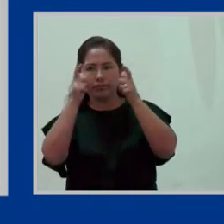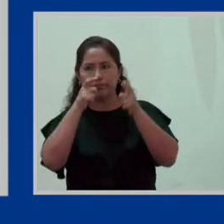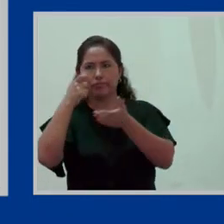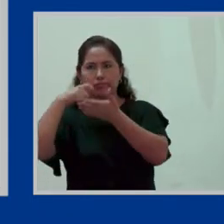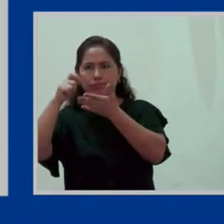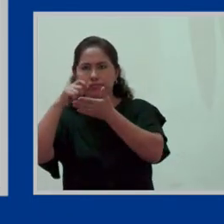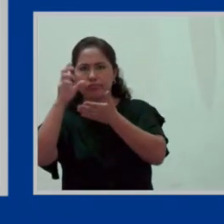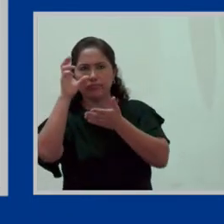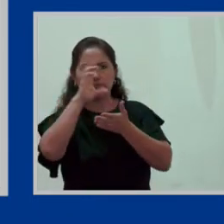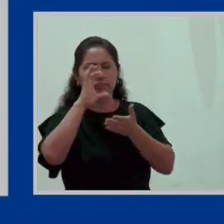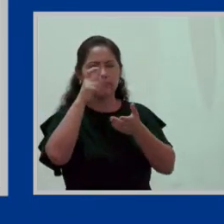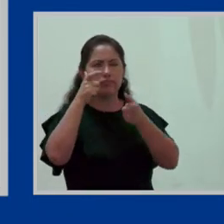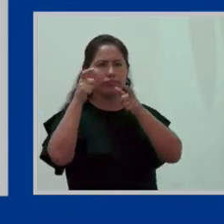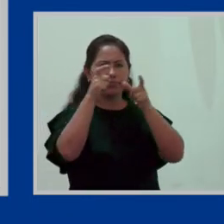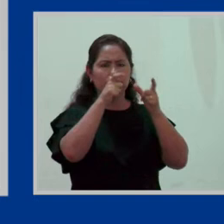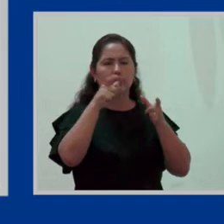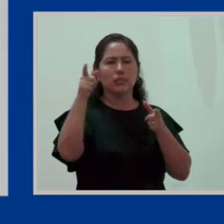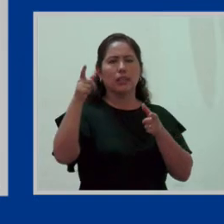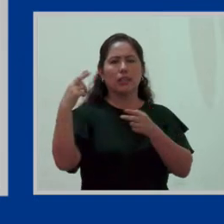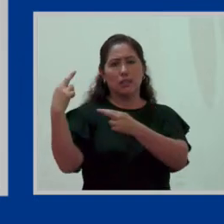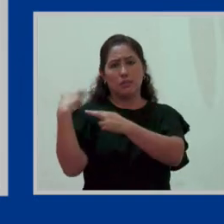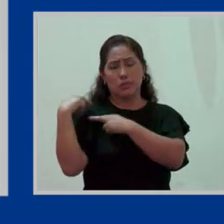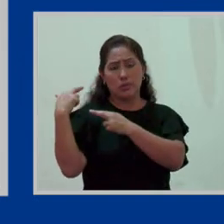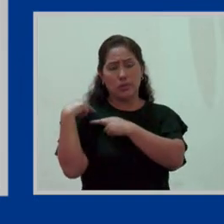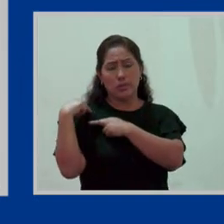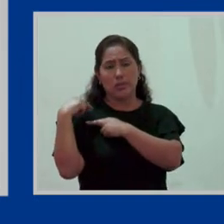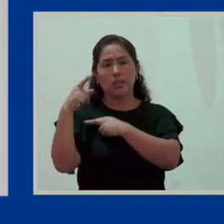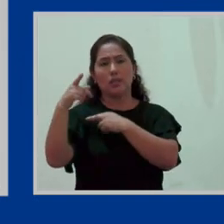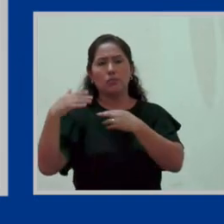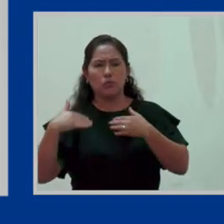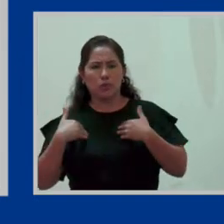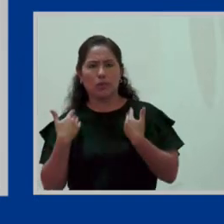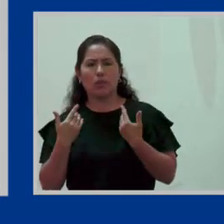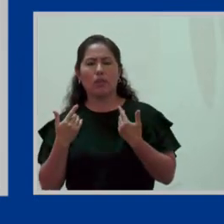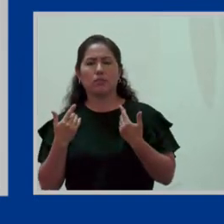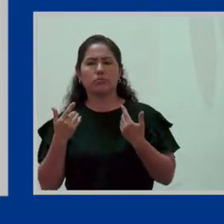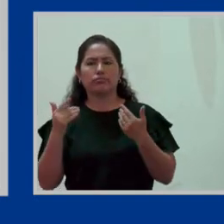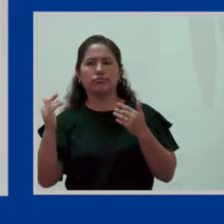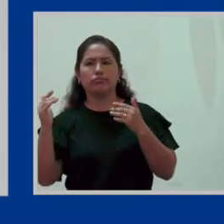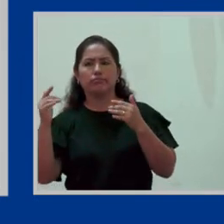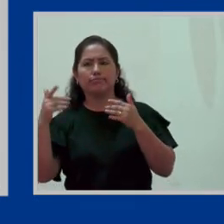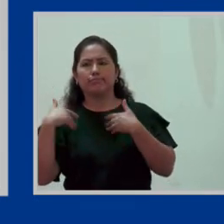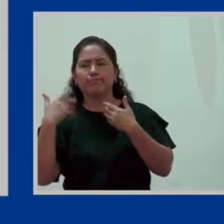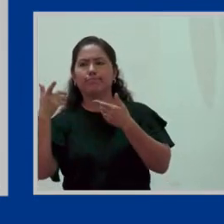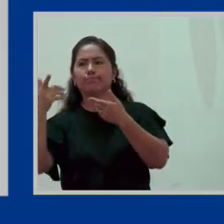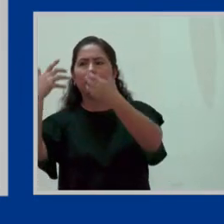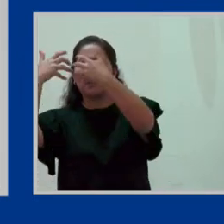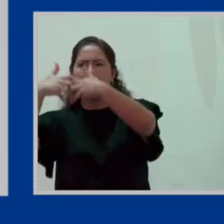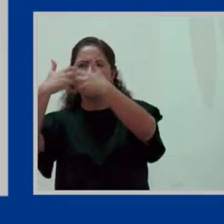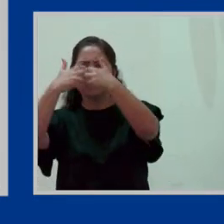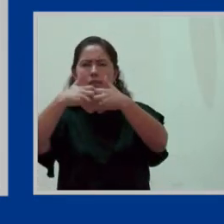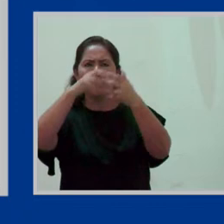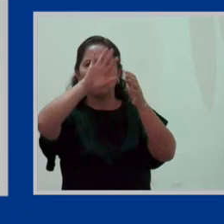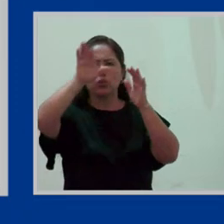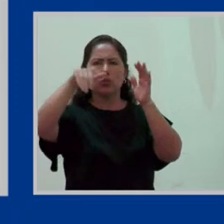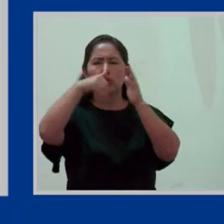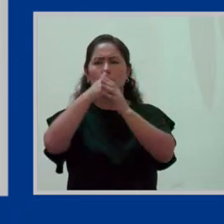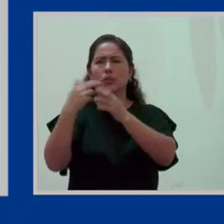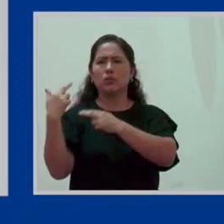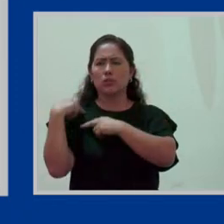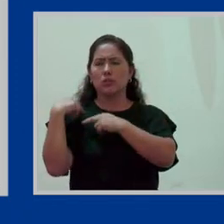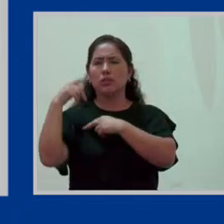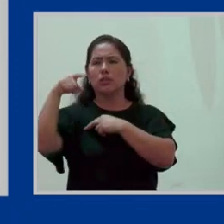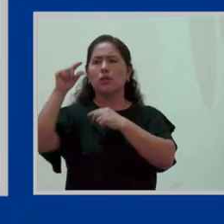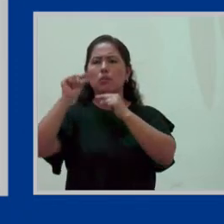tiene una tarea increíble para poder llegar a entender a las organizaciones y realmente hacer que